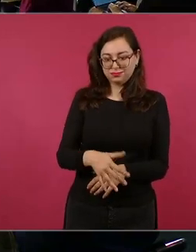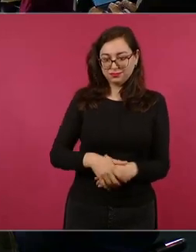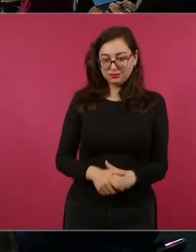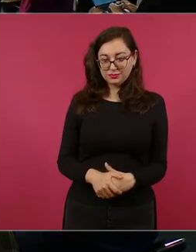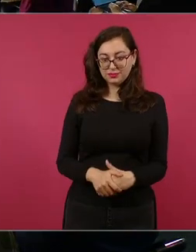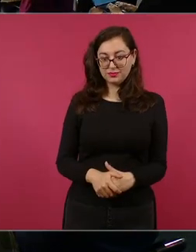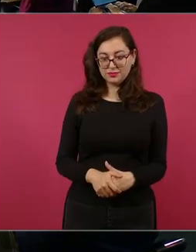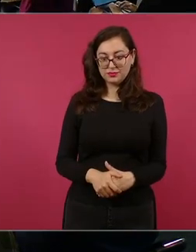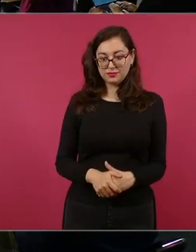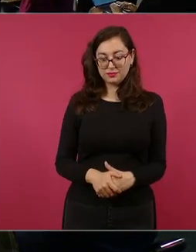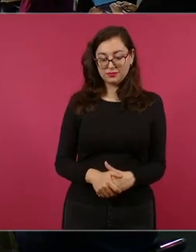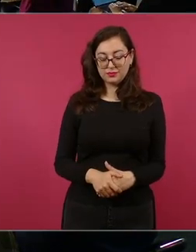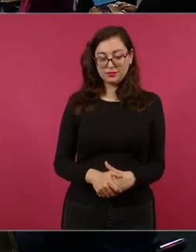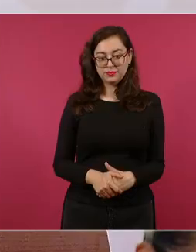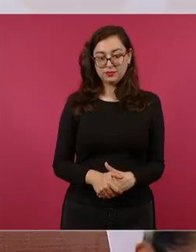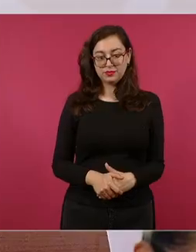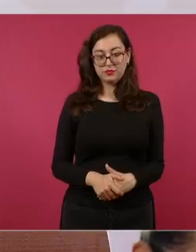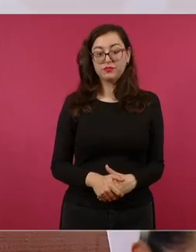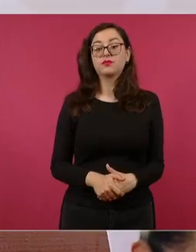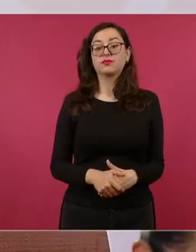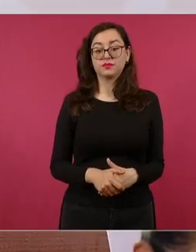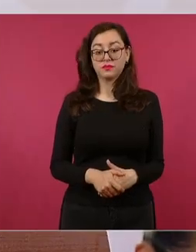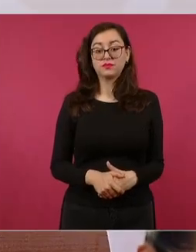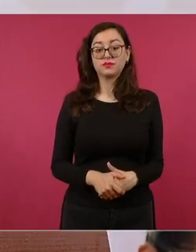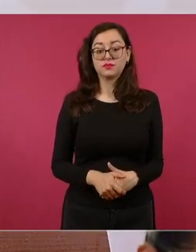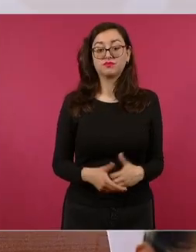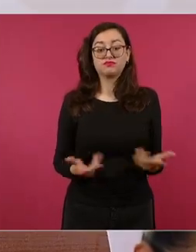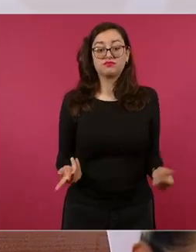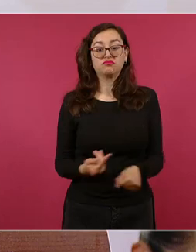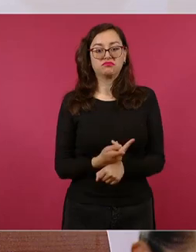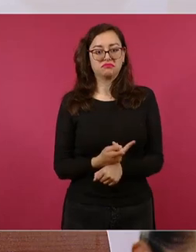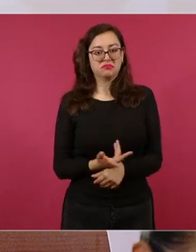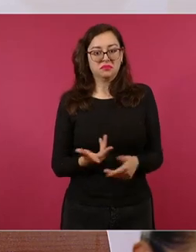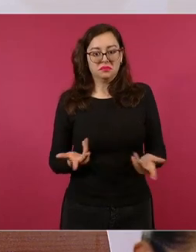porque había un mal ejemplo arriba